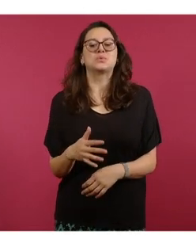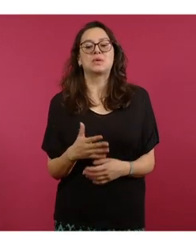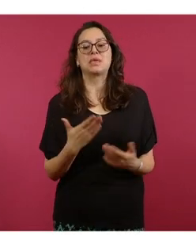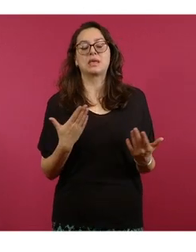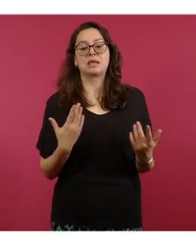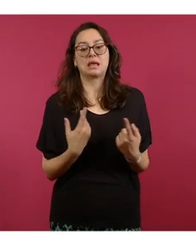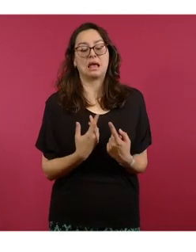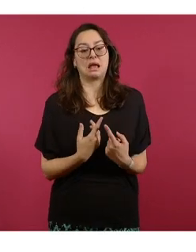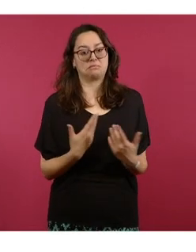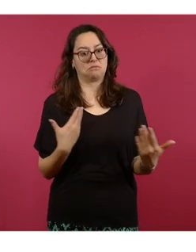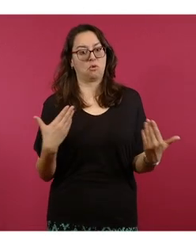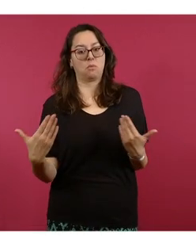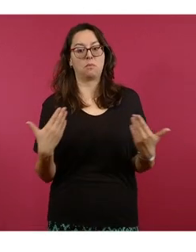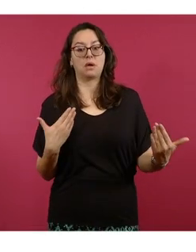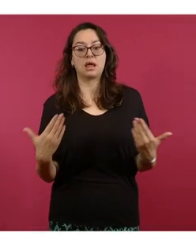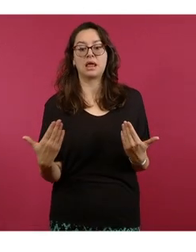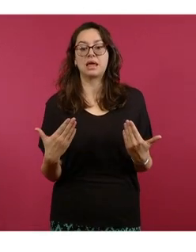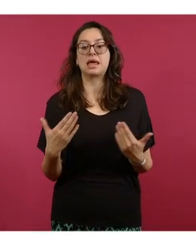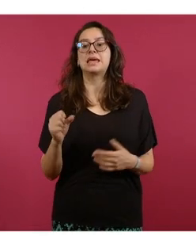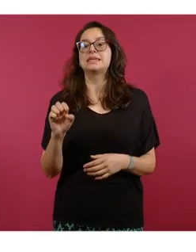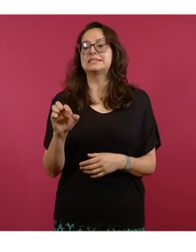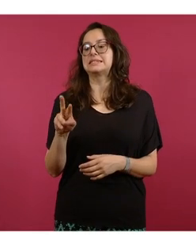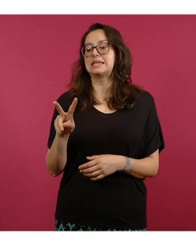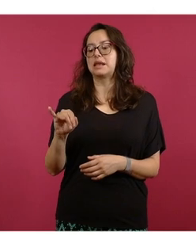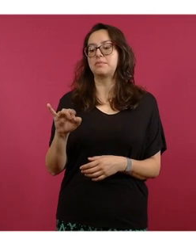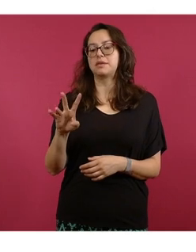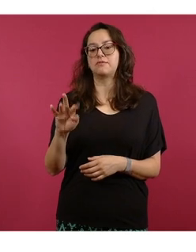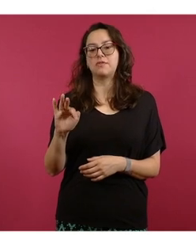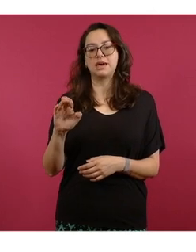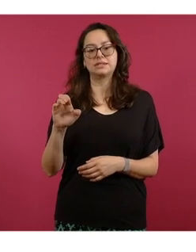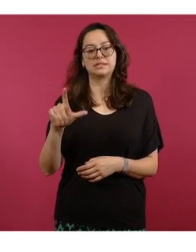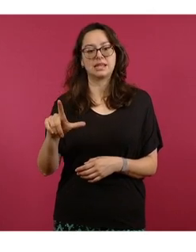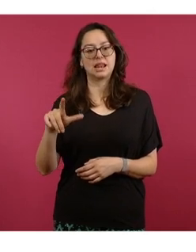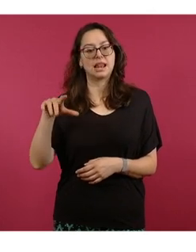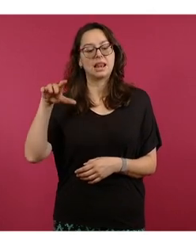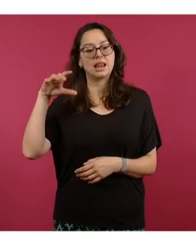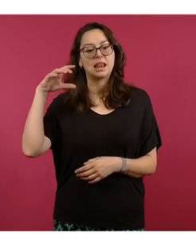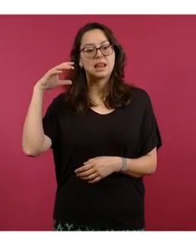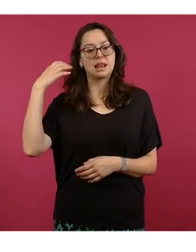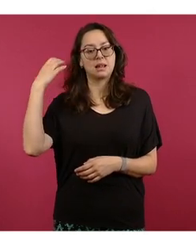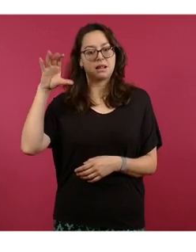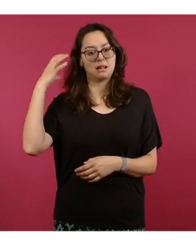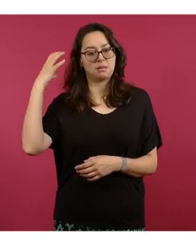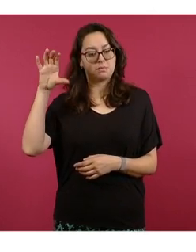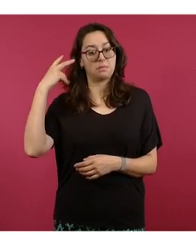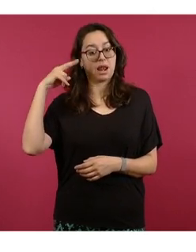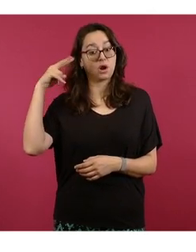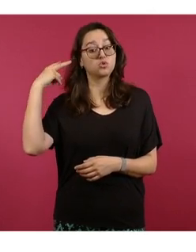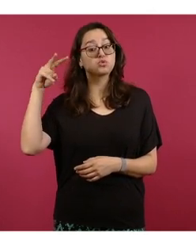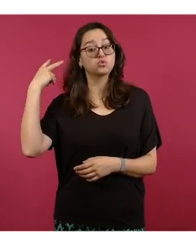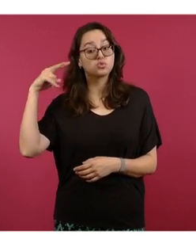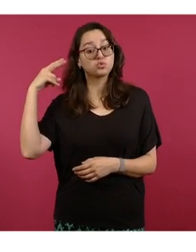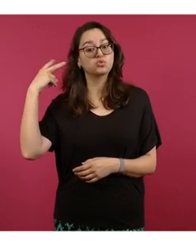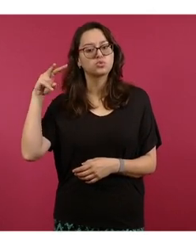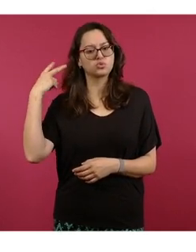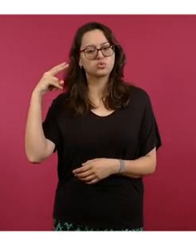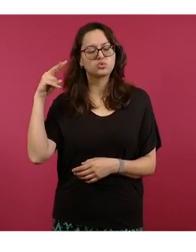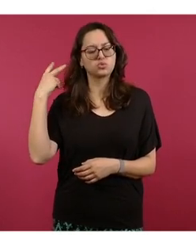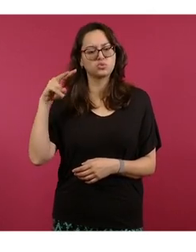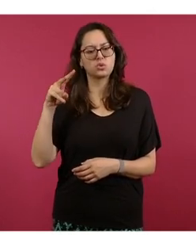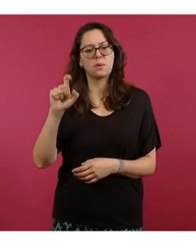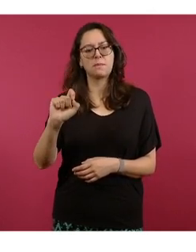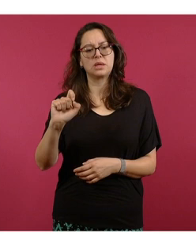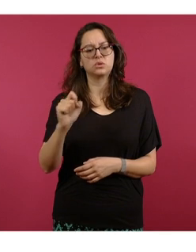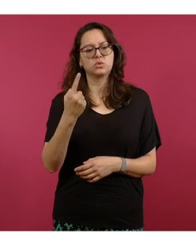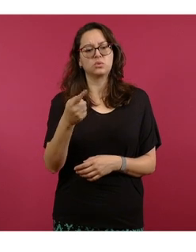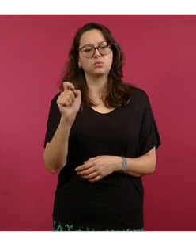contratamos con Servifácil, que allá en Coatzacoalcos, Veracruz, tuvo un precio por litro promedio de la gasolina regular